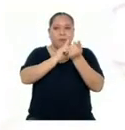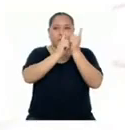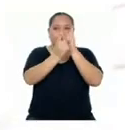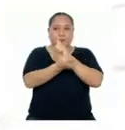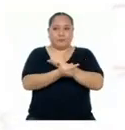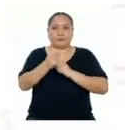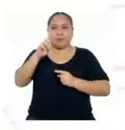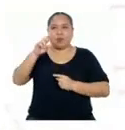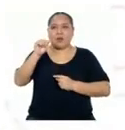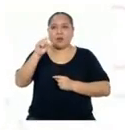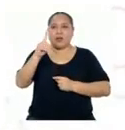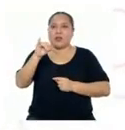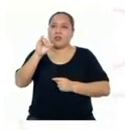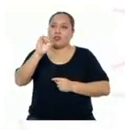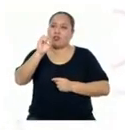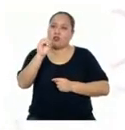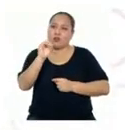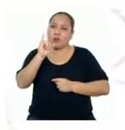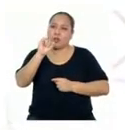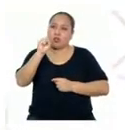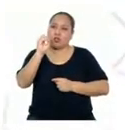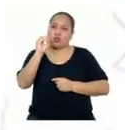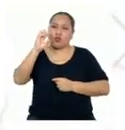radiosótopos En radiofármacos